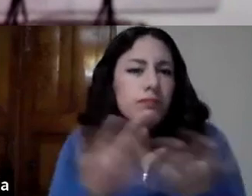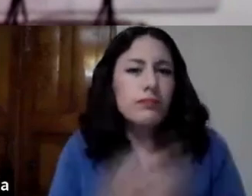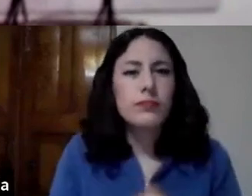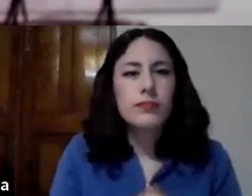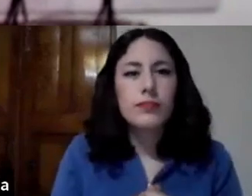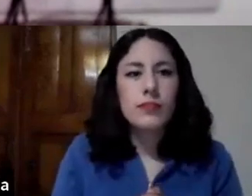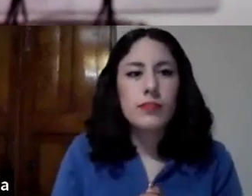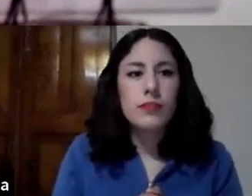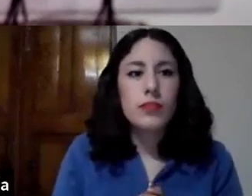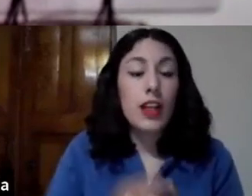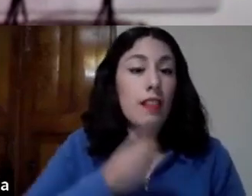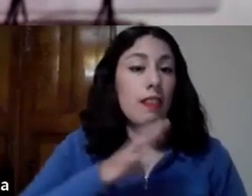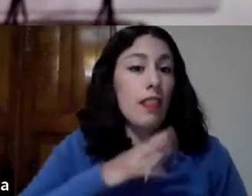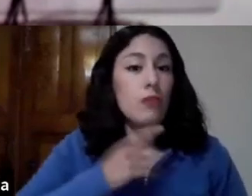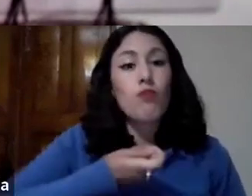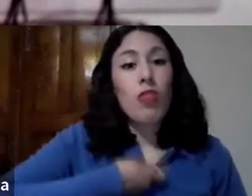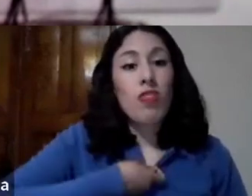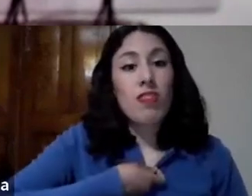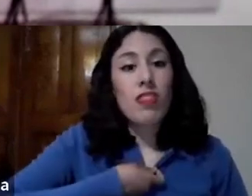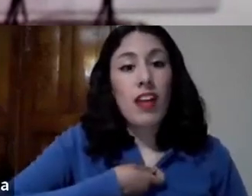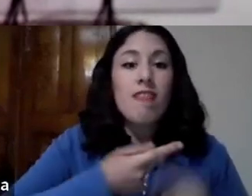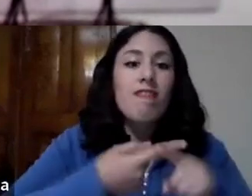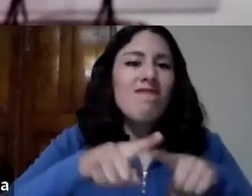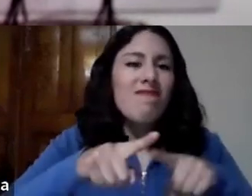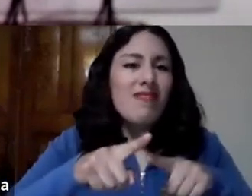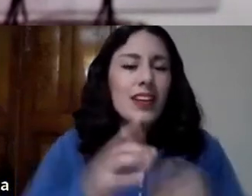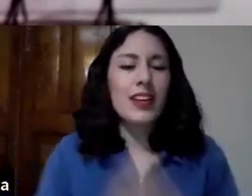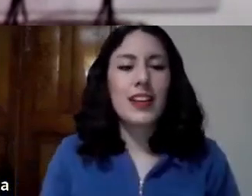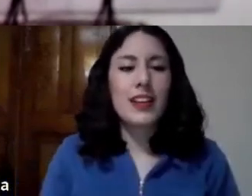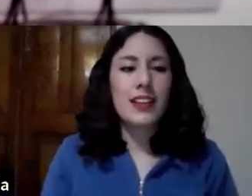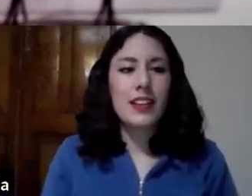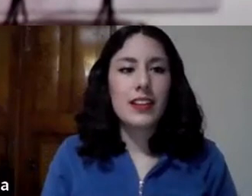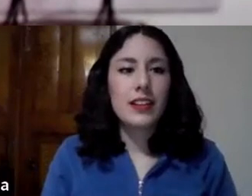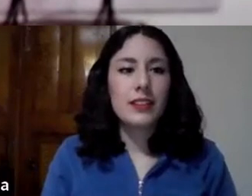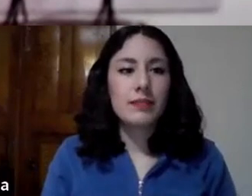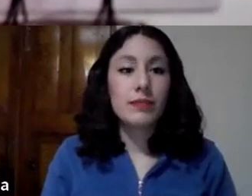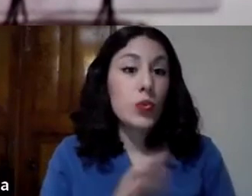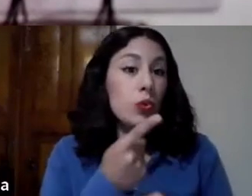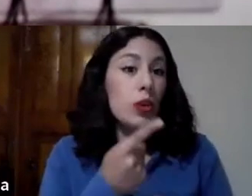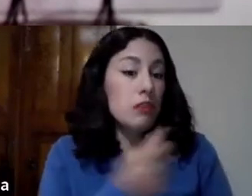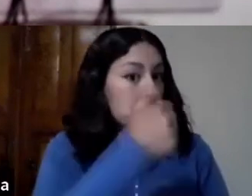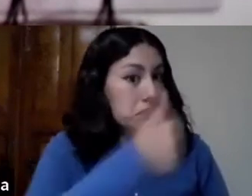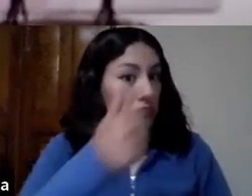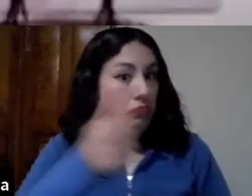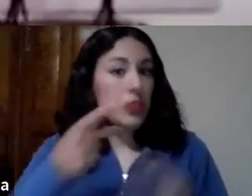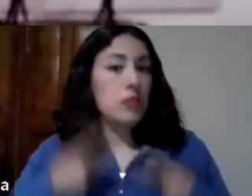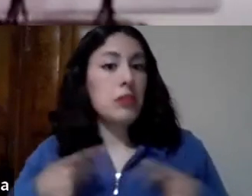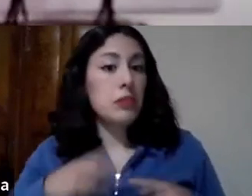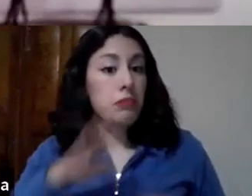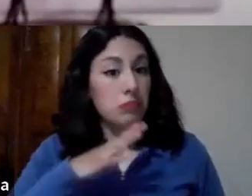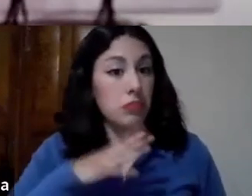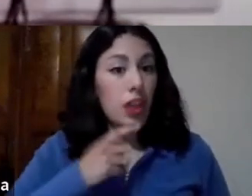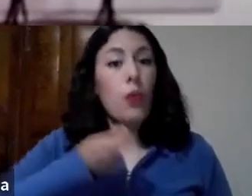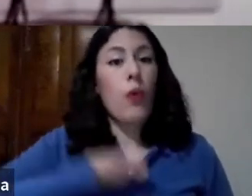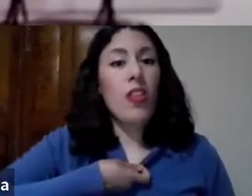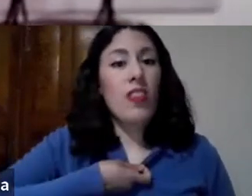una identidad diferente porque con cada persona que escucho es una identidad un poco distinta es